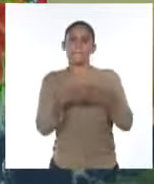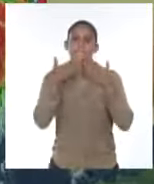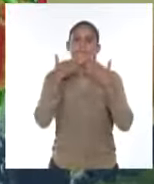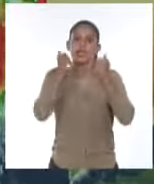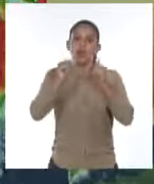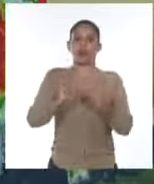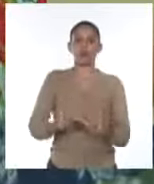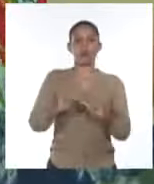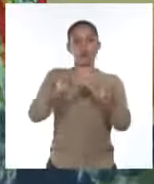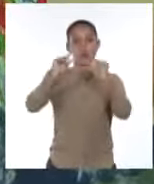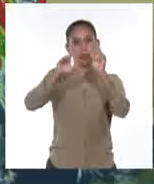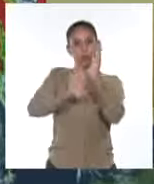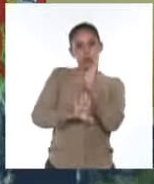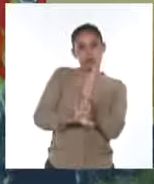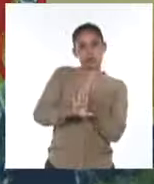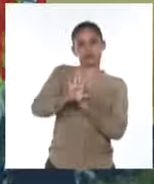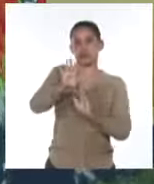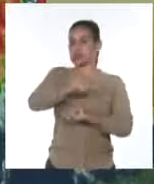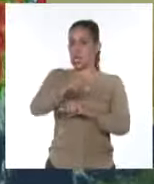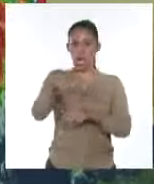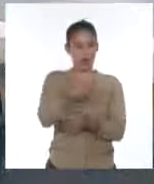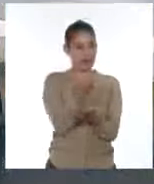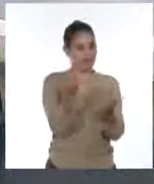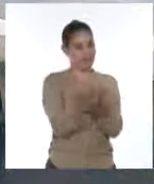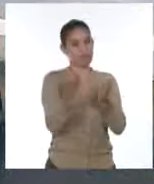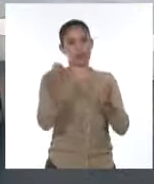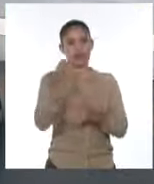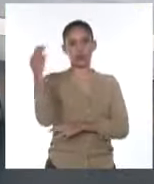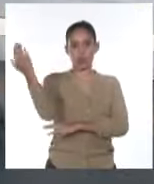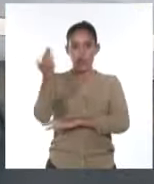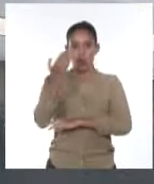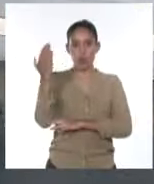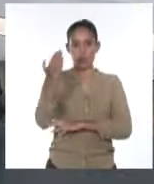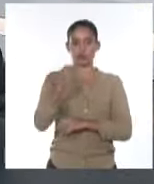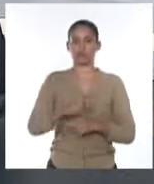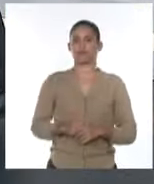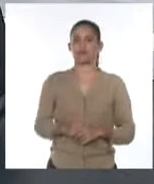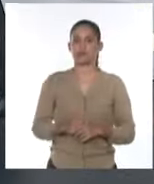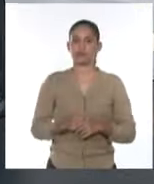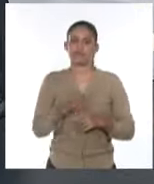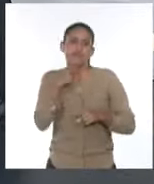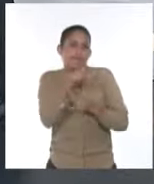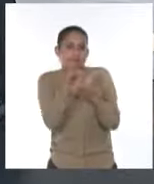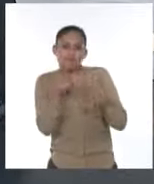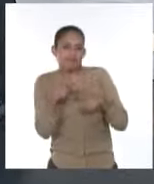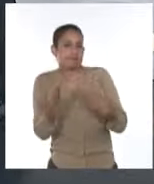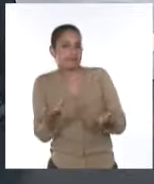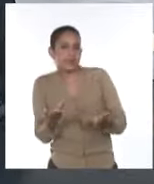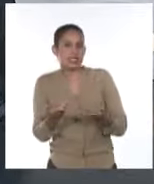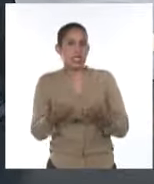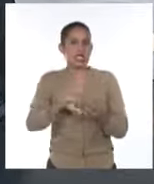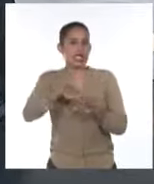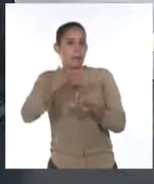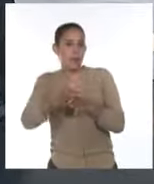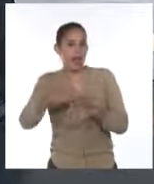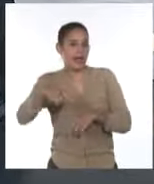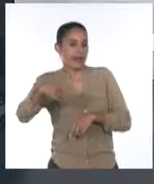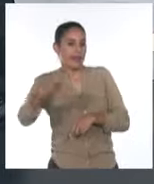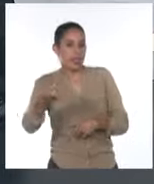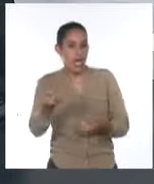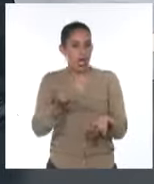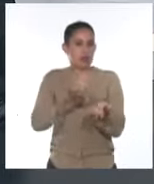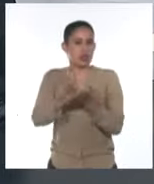sistema, por lo que ahora ya es una tormenta tropical. ¿Cuál sería entonces el curso que seguiría, que pudieras